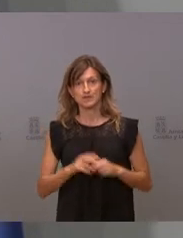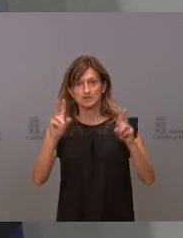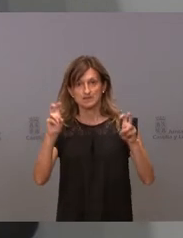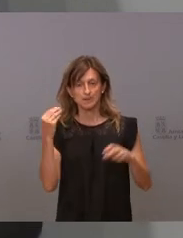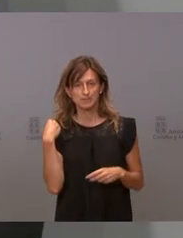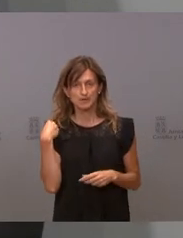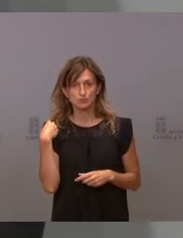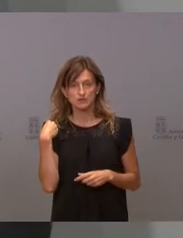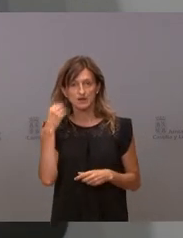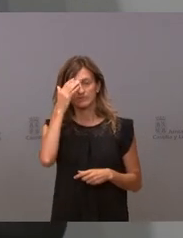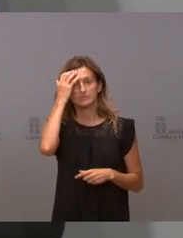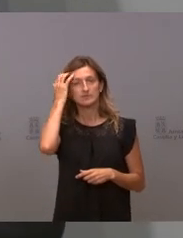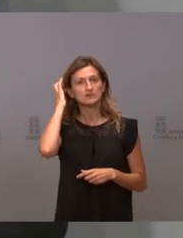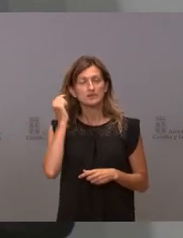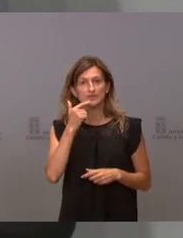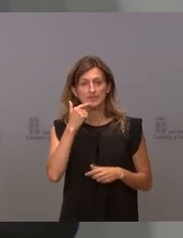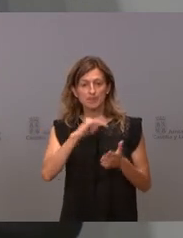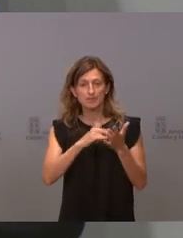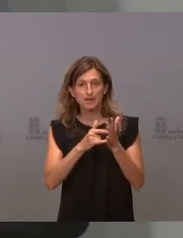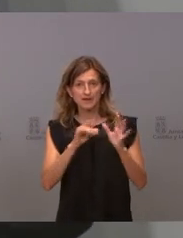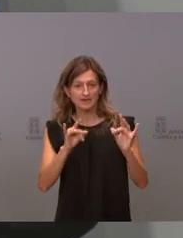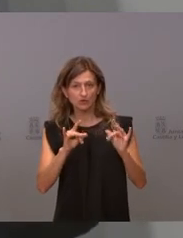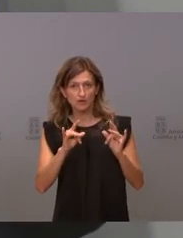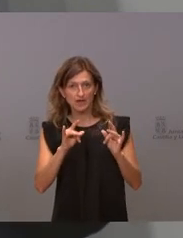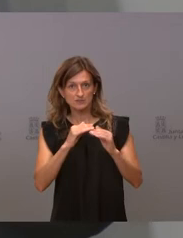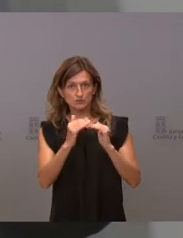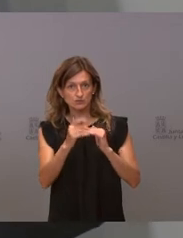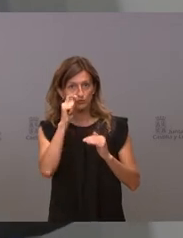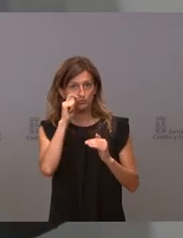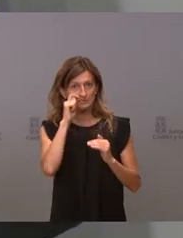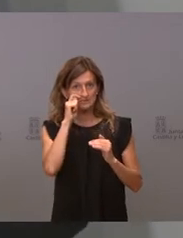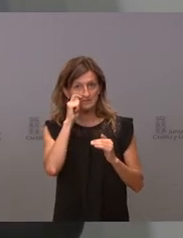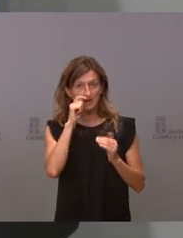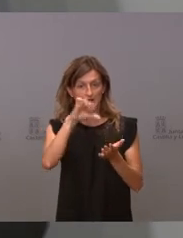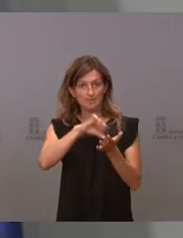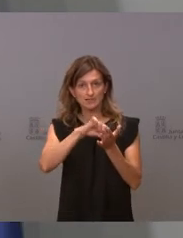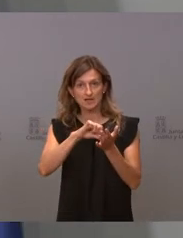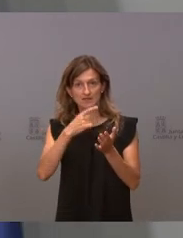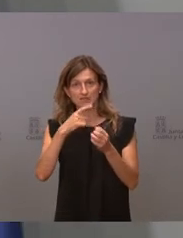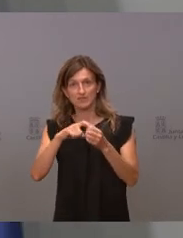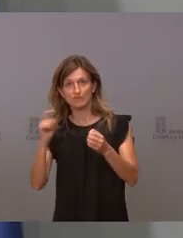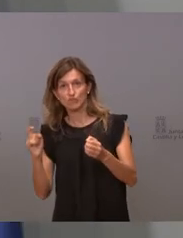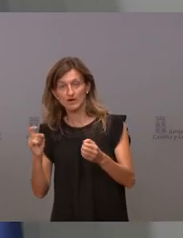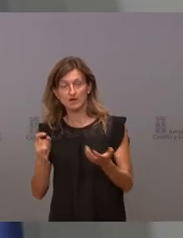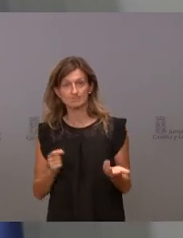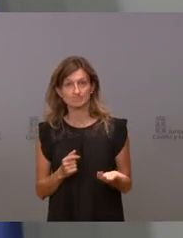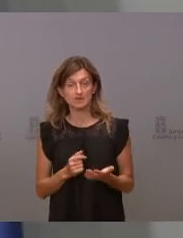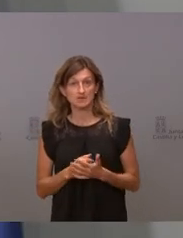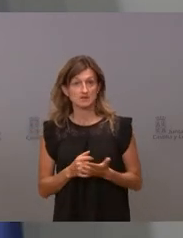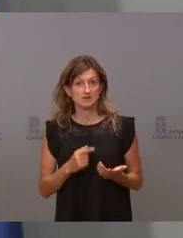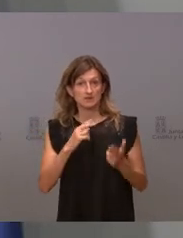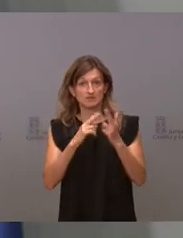por qué se ha excluido del plan regional de sostenibilidad turística a las capitales. Voy a decirle que no le puedo responder